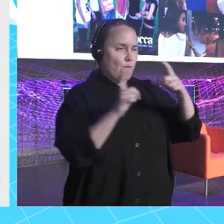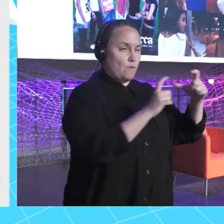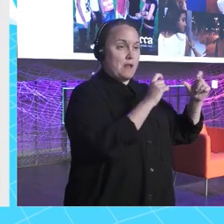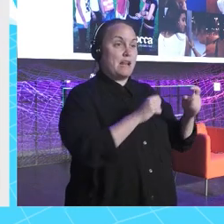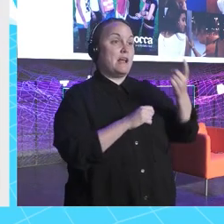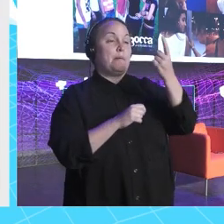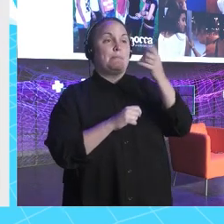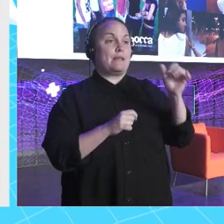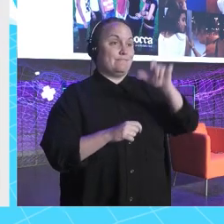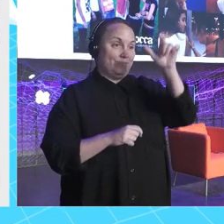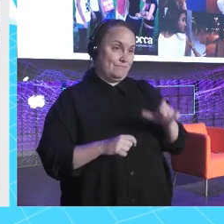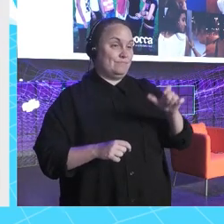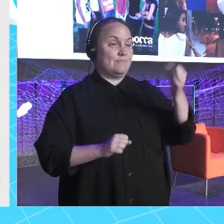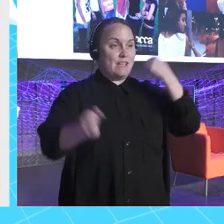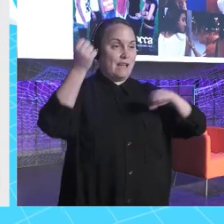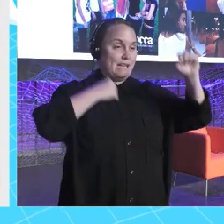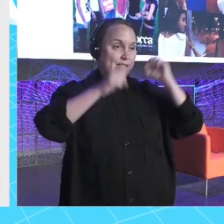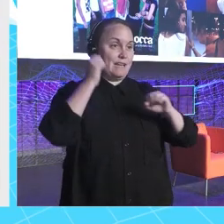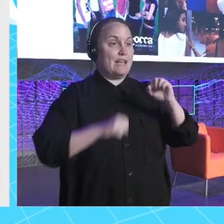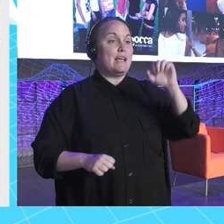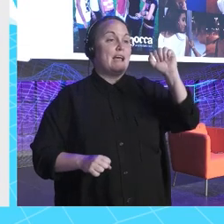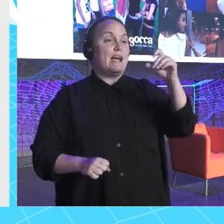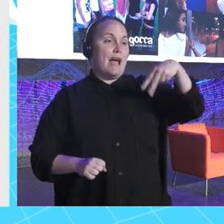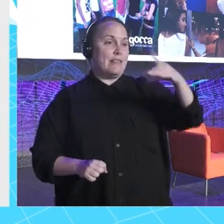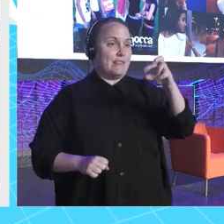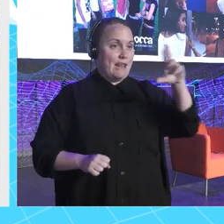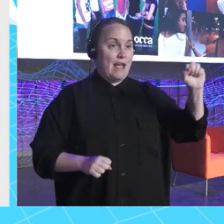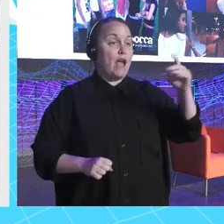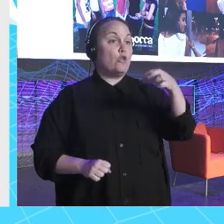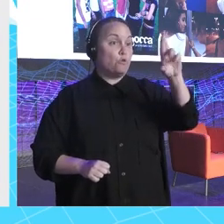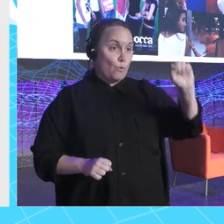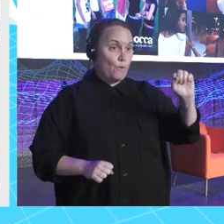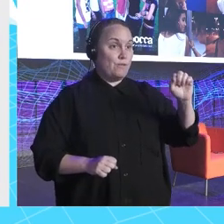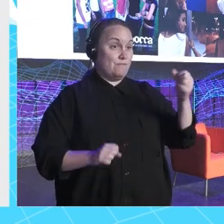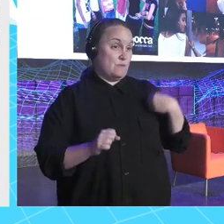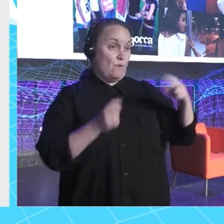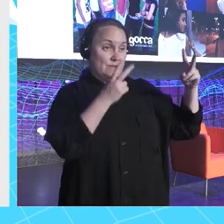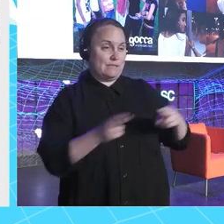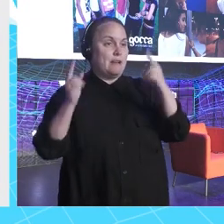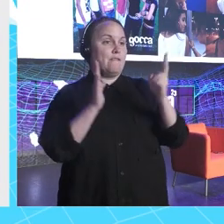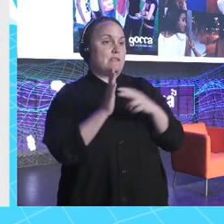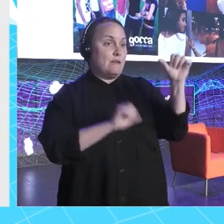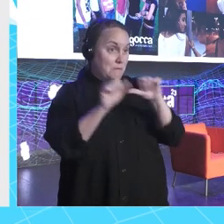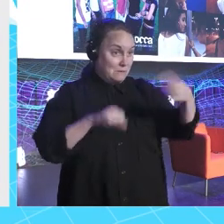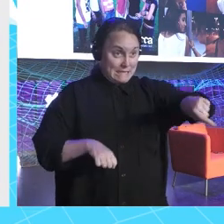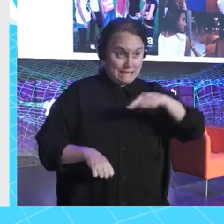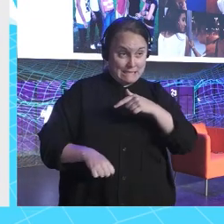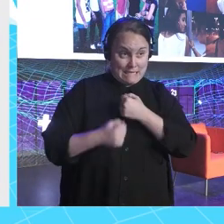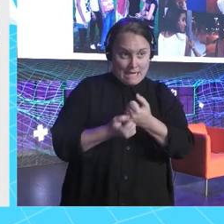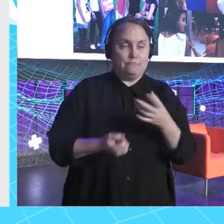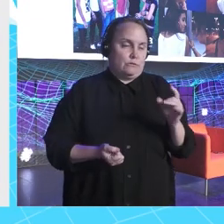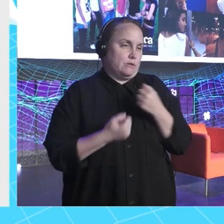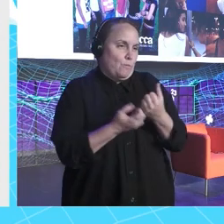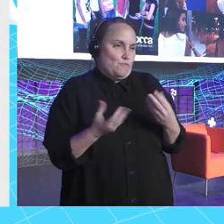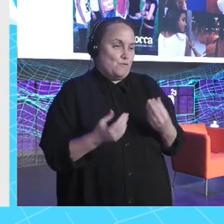a Andrea Duro de Físicoquímica. ¿La queremos? ¿Sí? Vale. La queremos muchísimo. Andrea Duro. Yo estaba estudiando